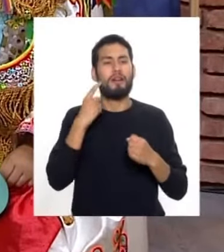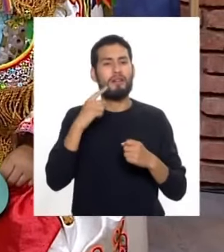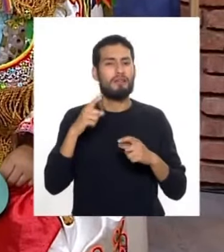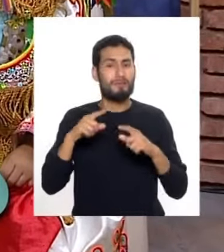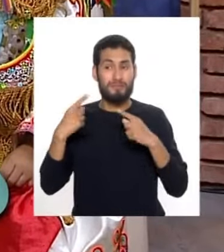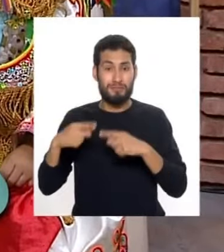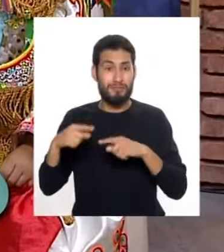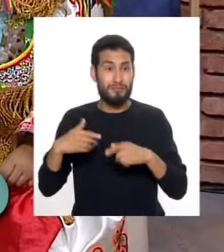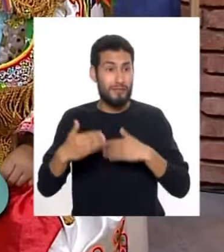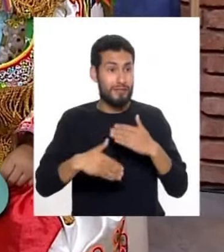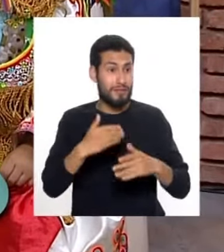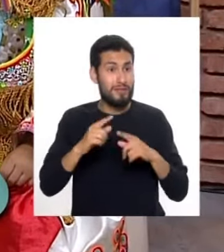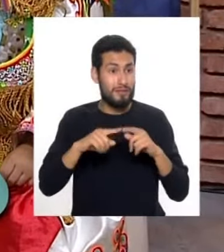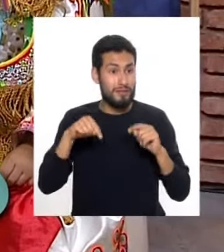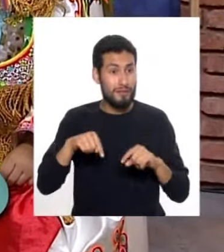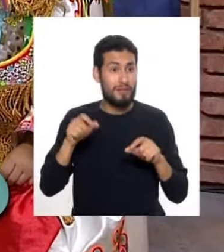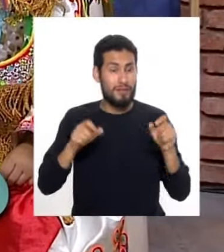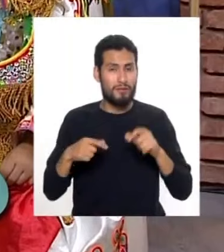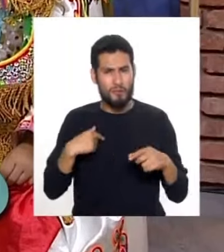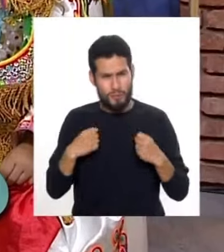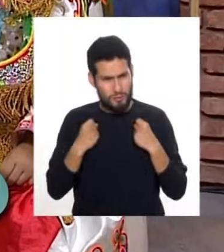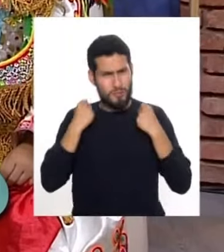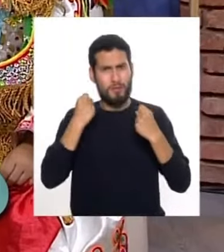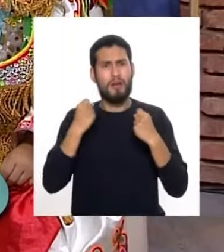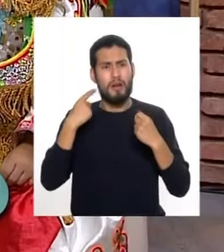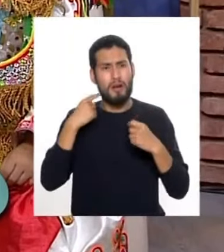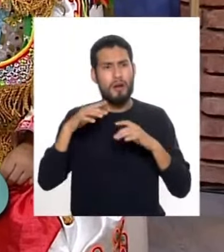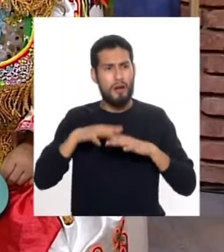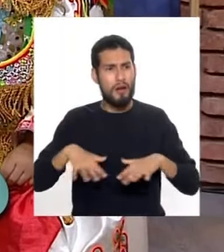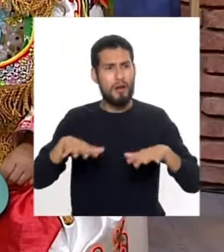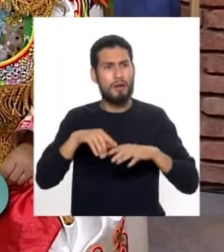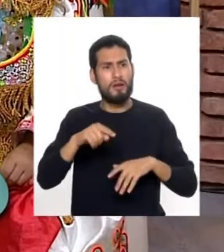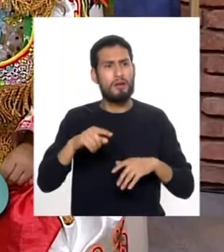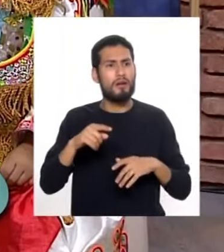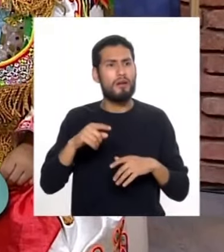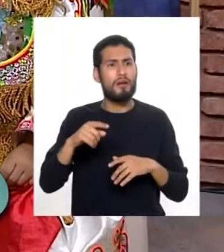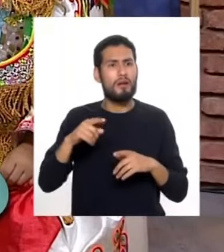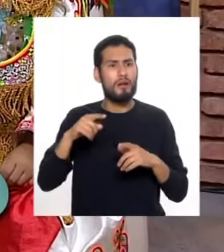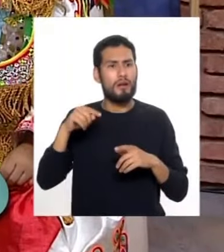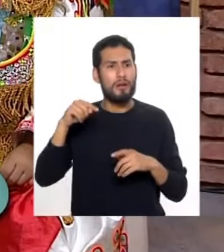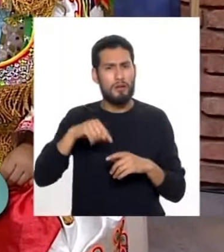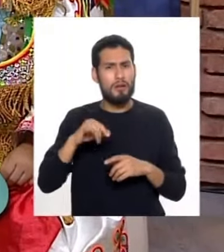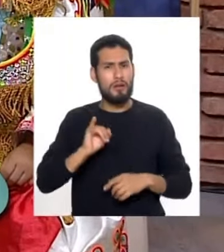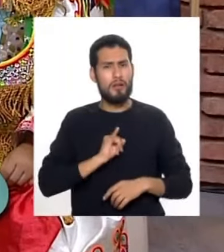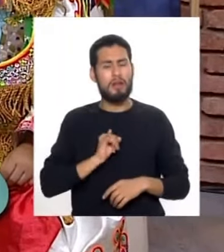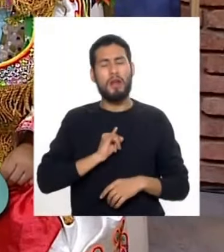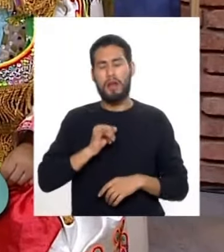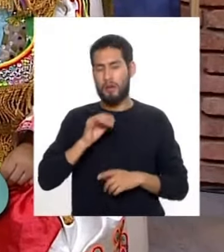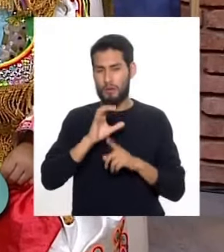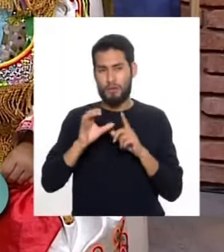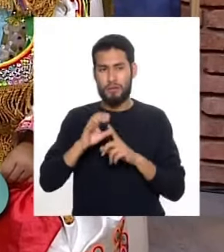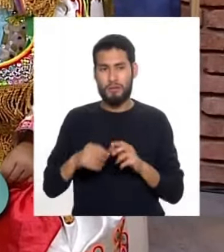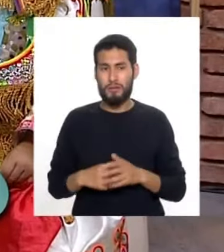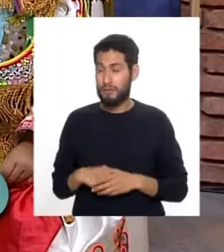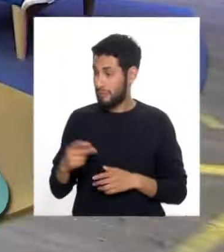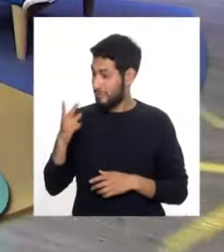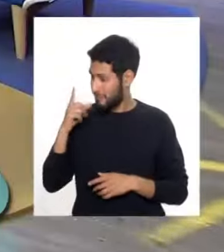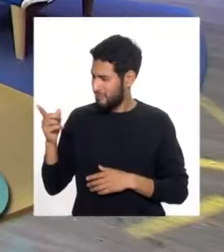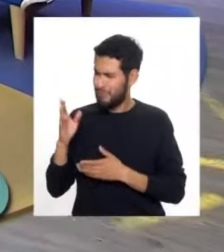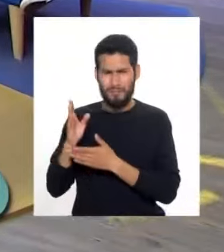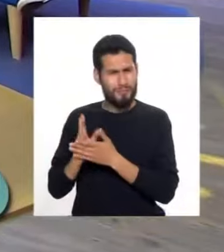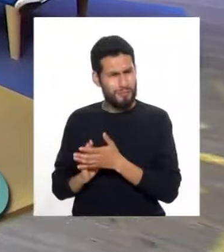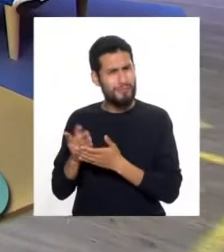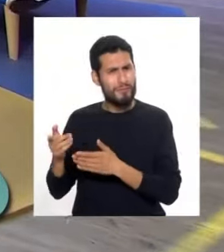avecinan, ¿no? De lo que es la parte de seguir avanzando con lo que es la parte de la transmisión de nuestra identidad cultural. Cristóbal, has visto lo humilde del maestro. sea,